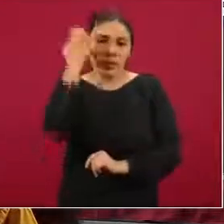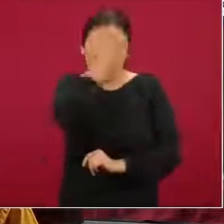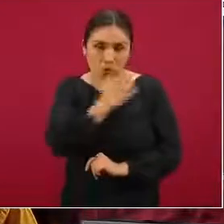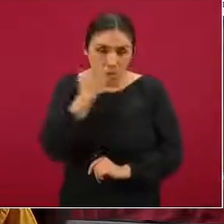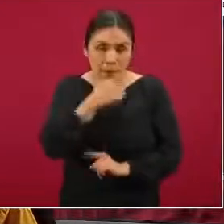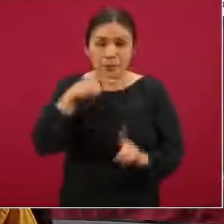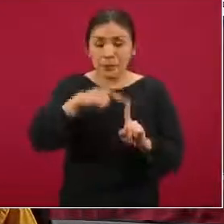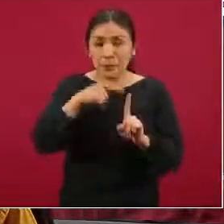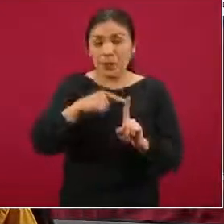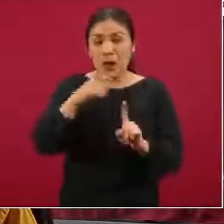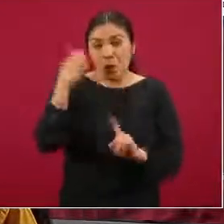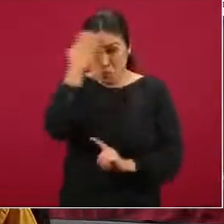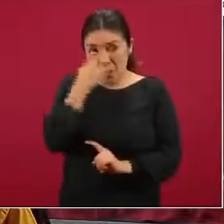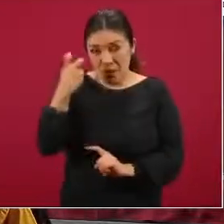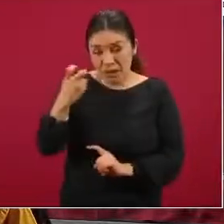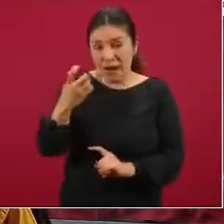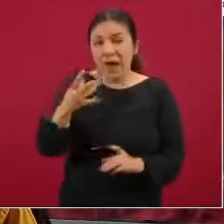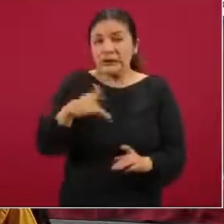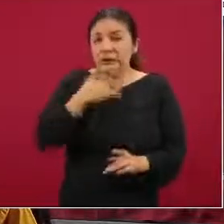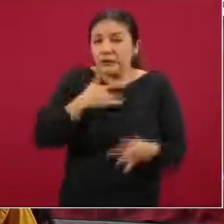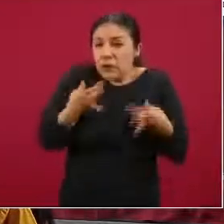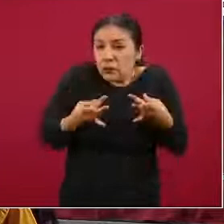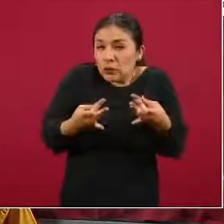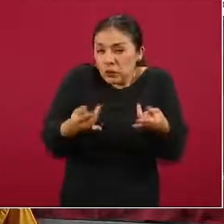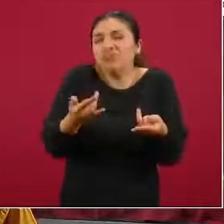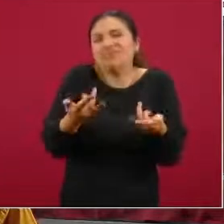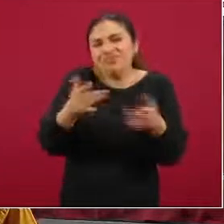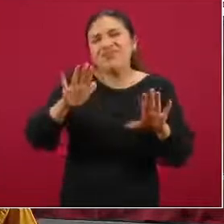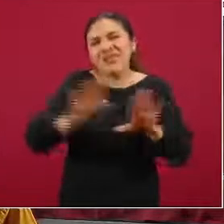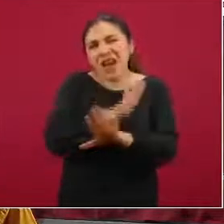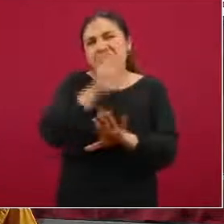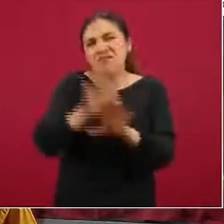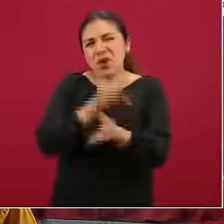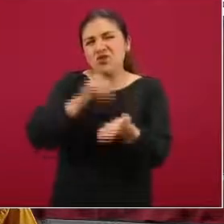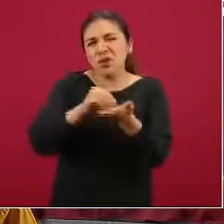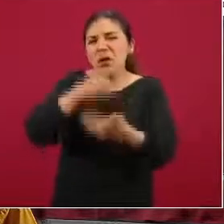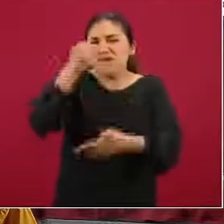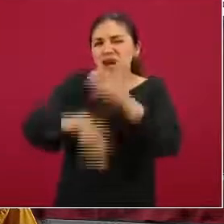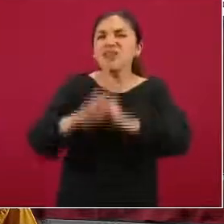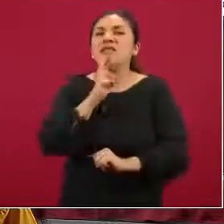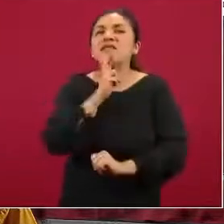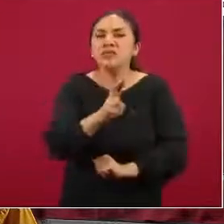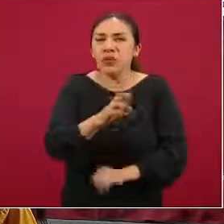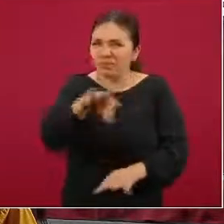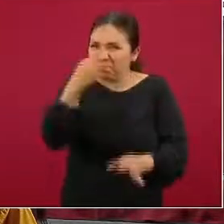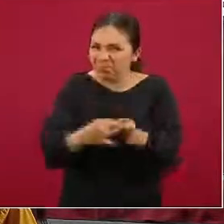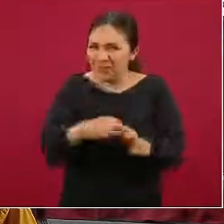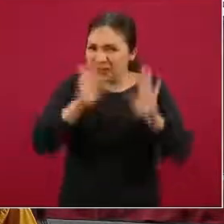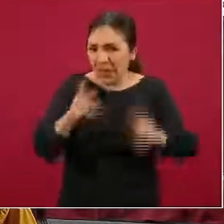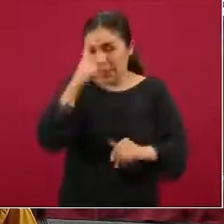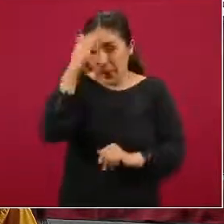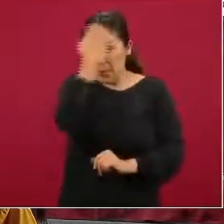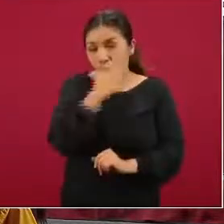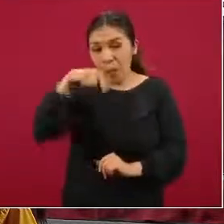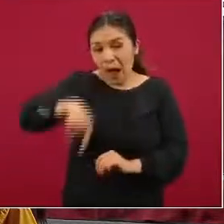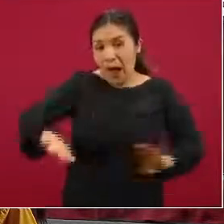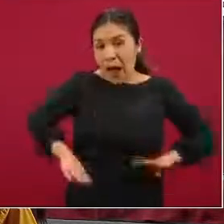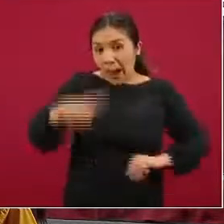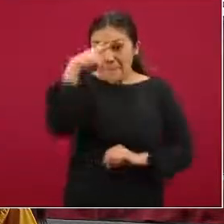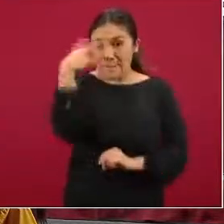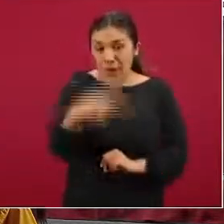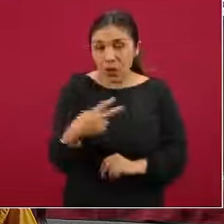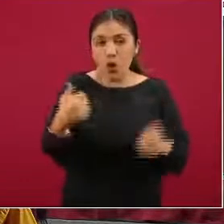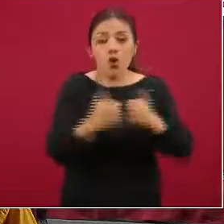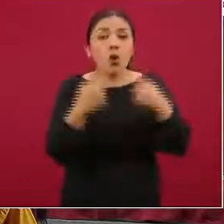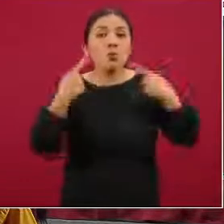sensibilidad que todavía es variable, estamos esperando los resultados finales de las pruebas aplicadas aquí en México en